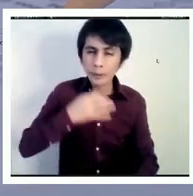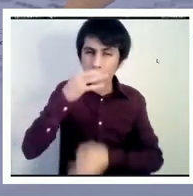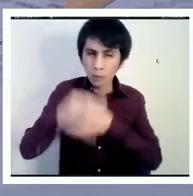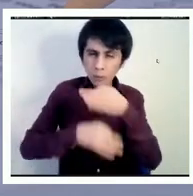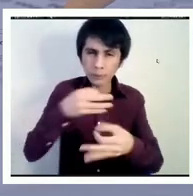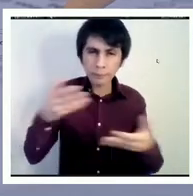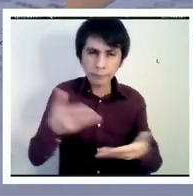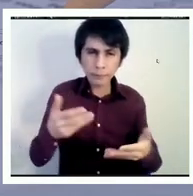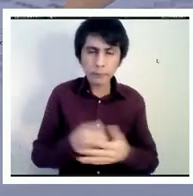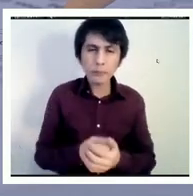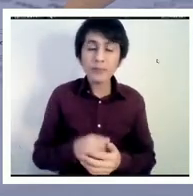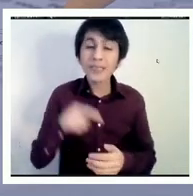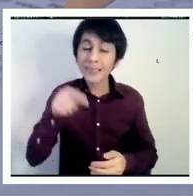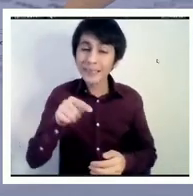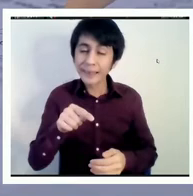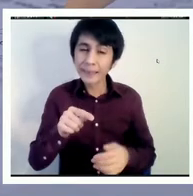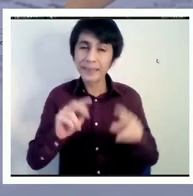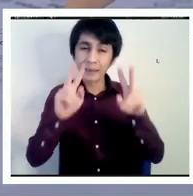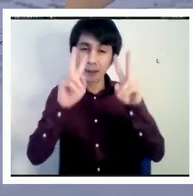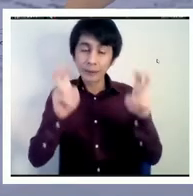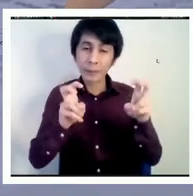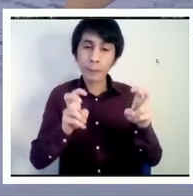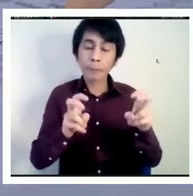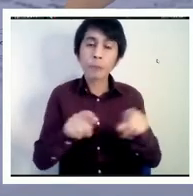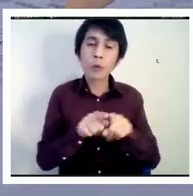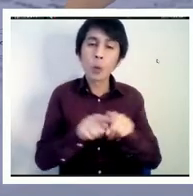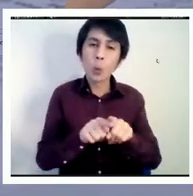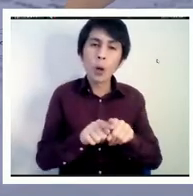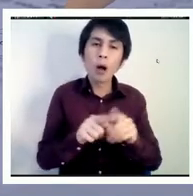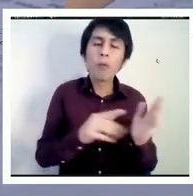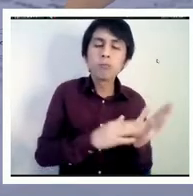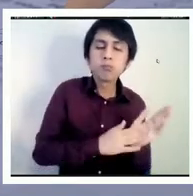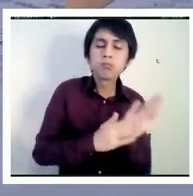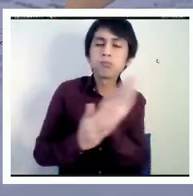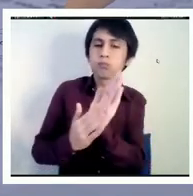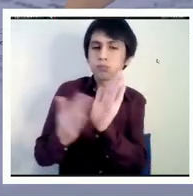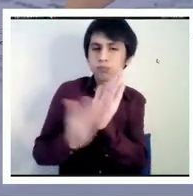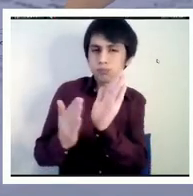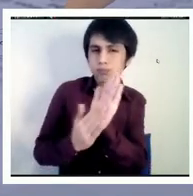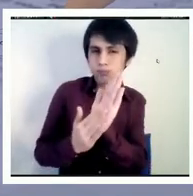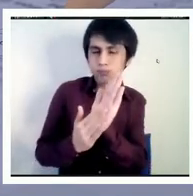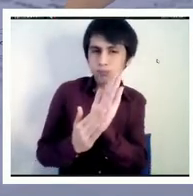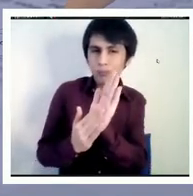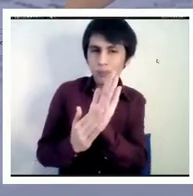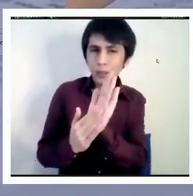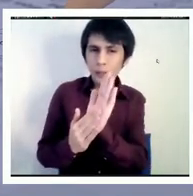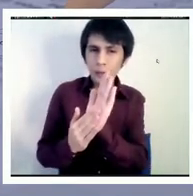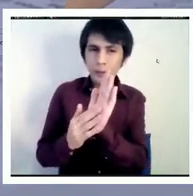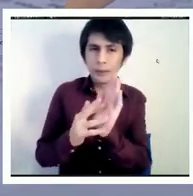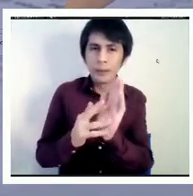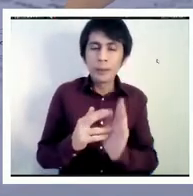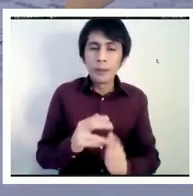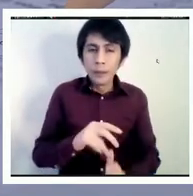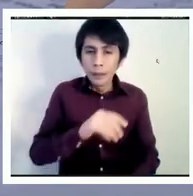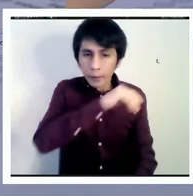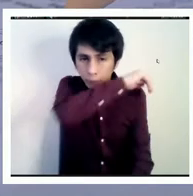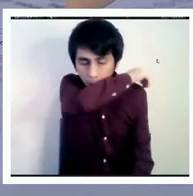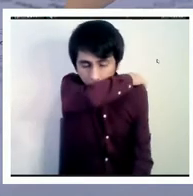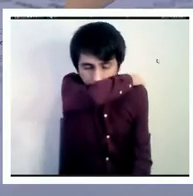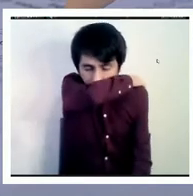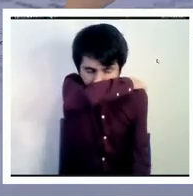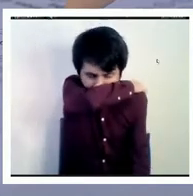punto esta rendición de cuentas inteligentes fue en el año 2013